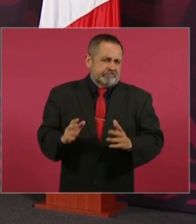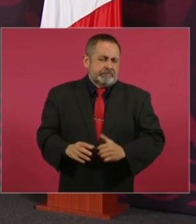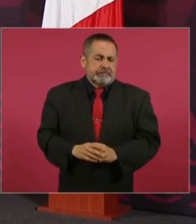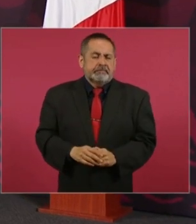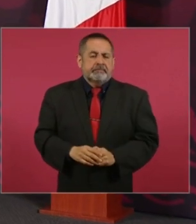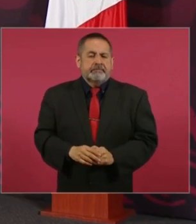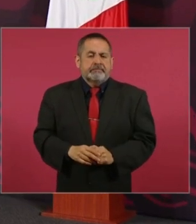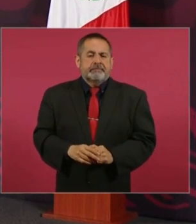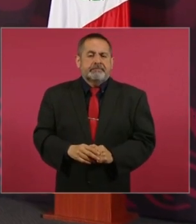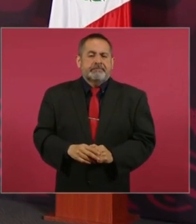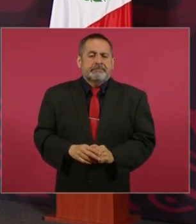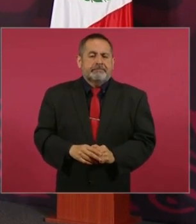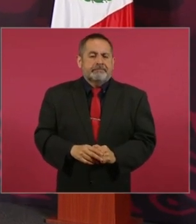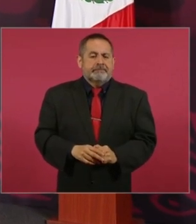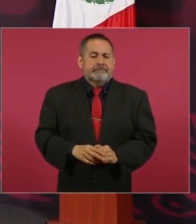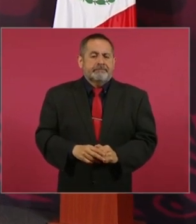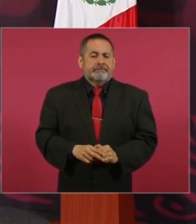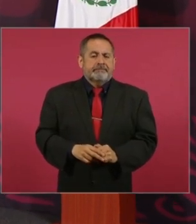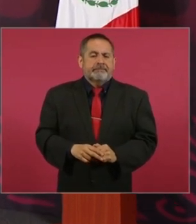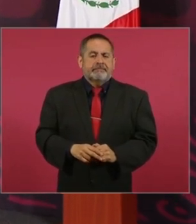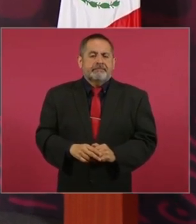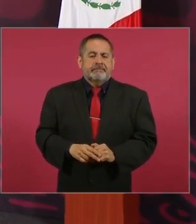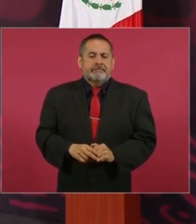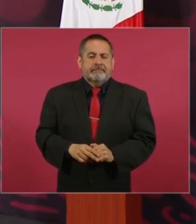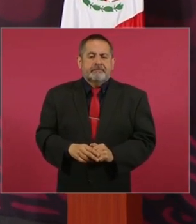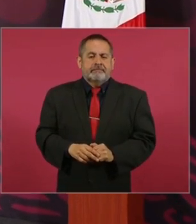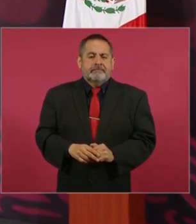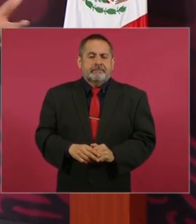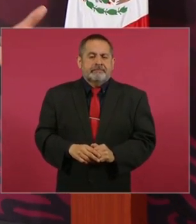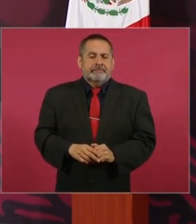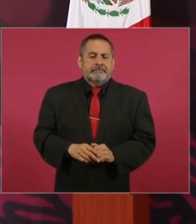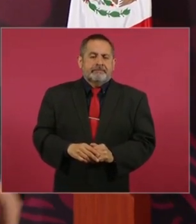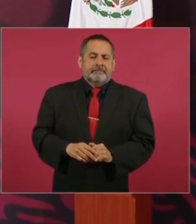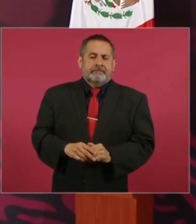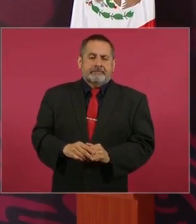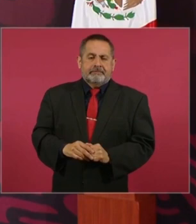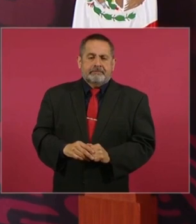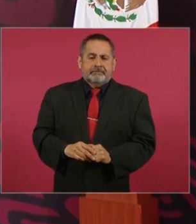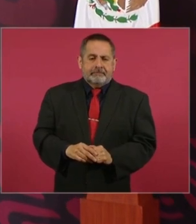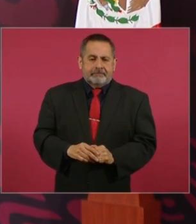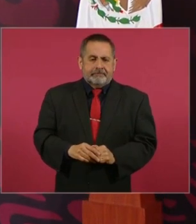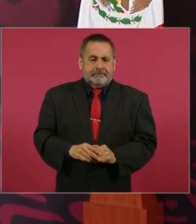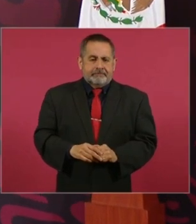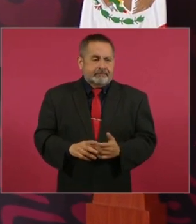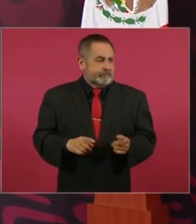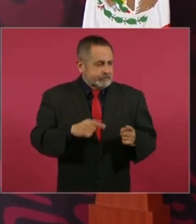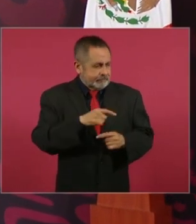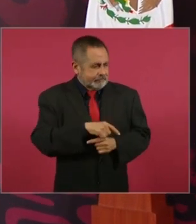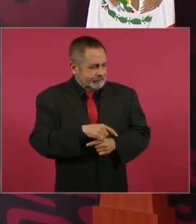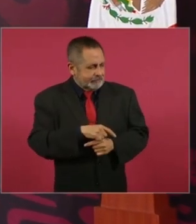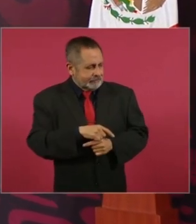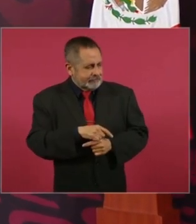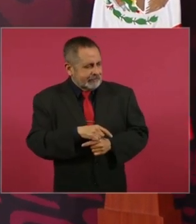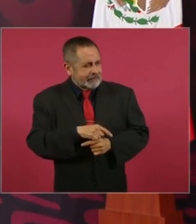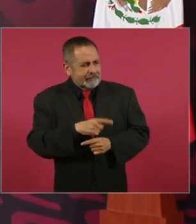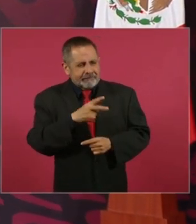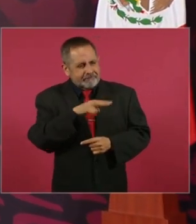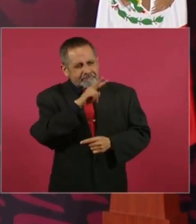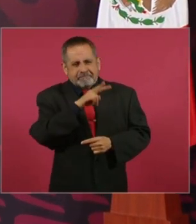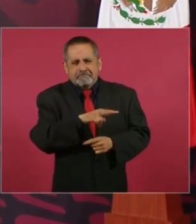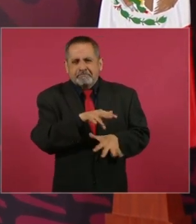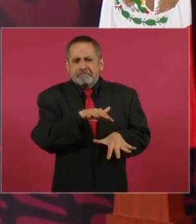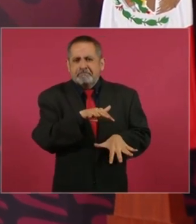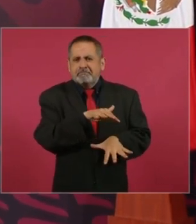además enseñan el cobre cada día, ¿qué pasa?